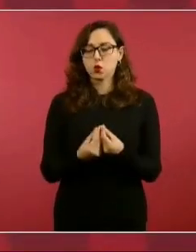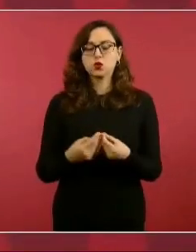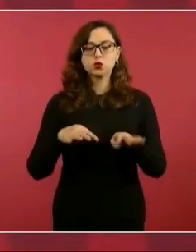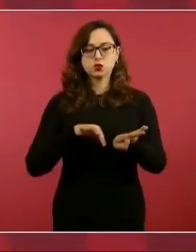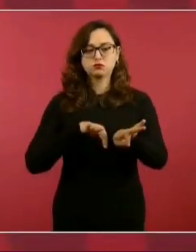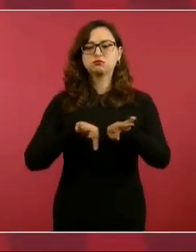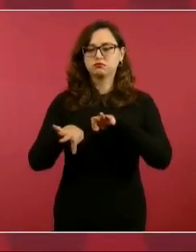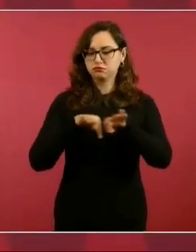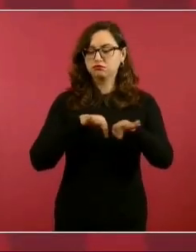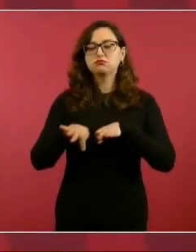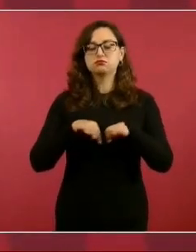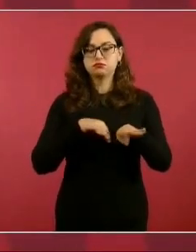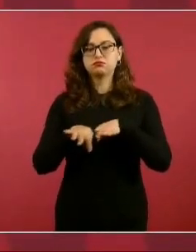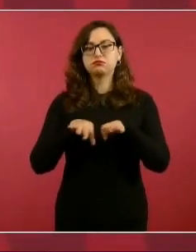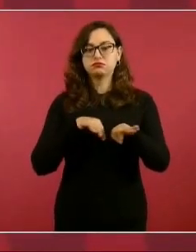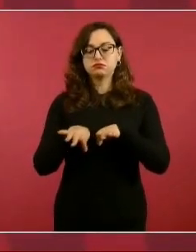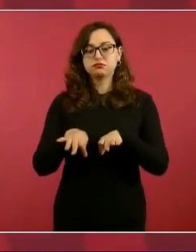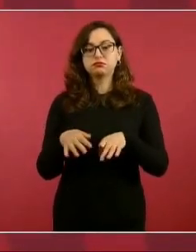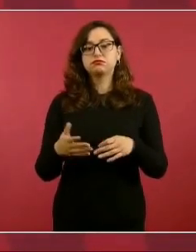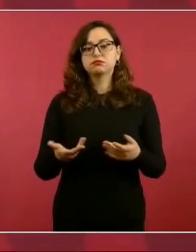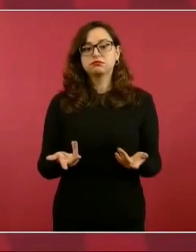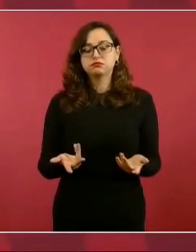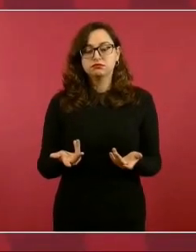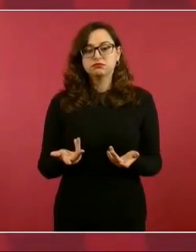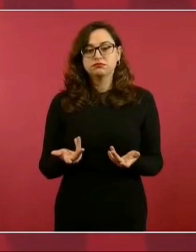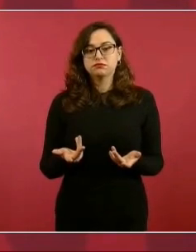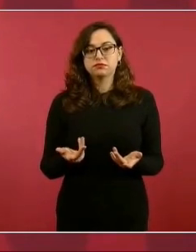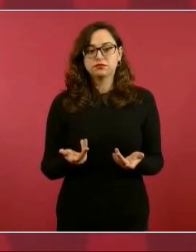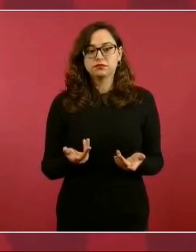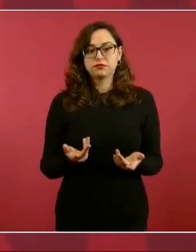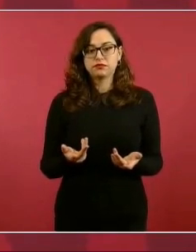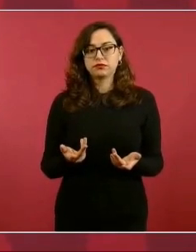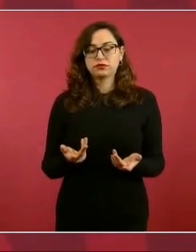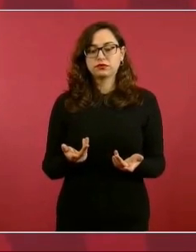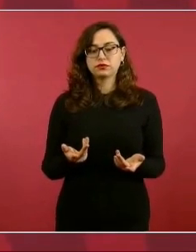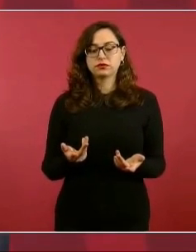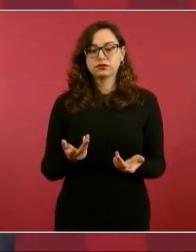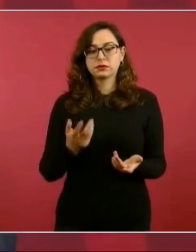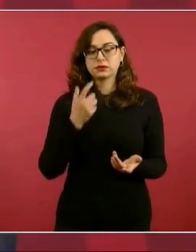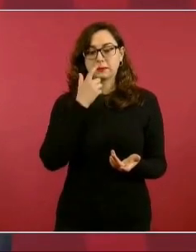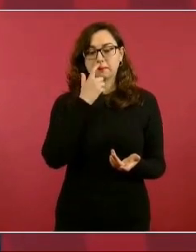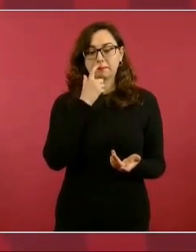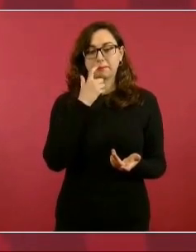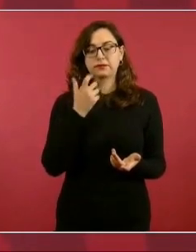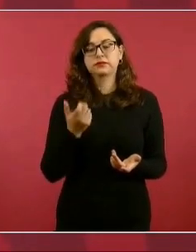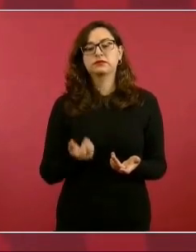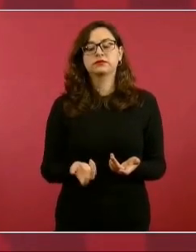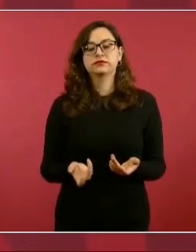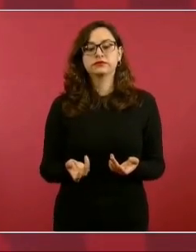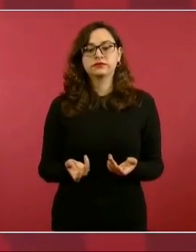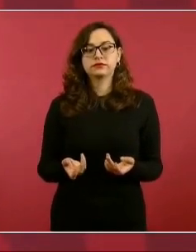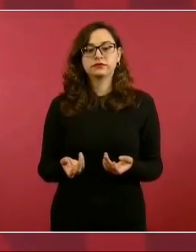lo importante es que se logró